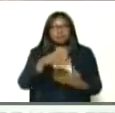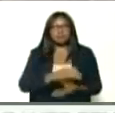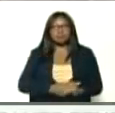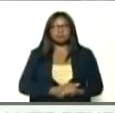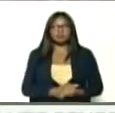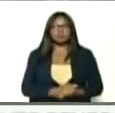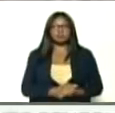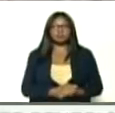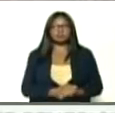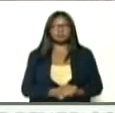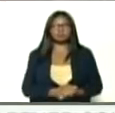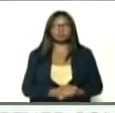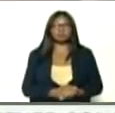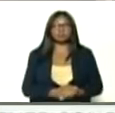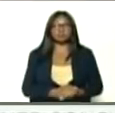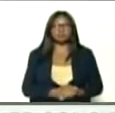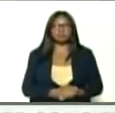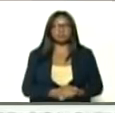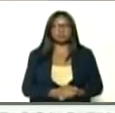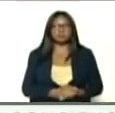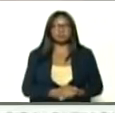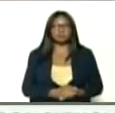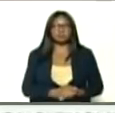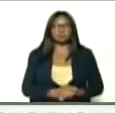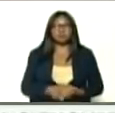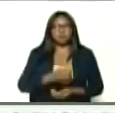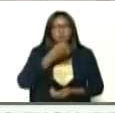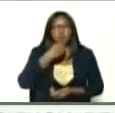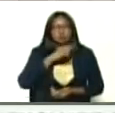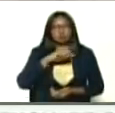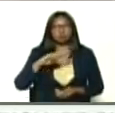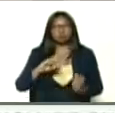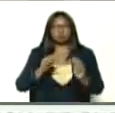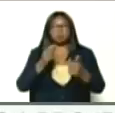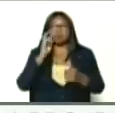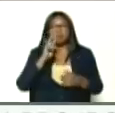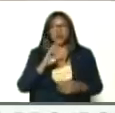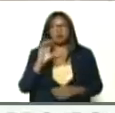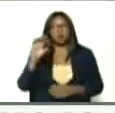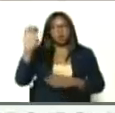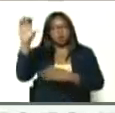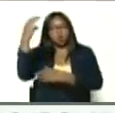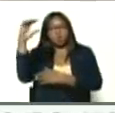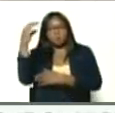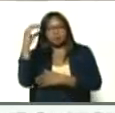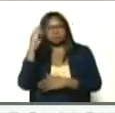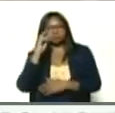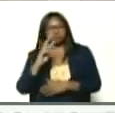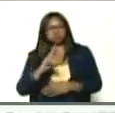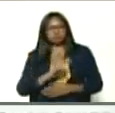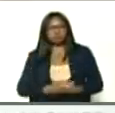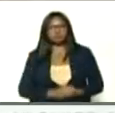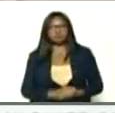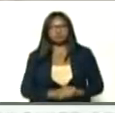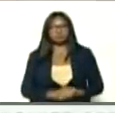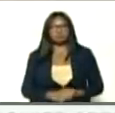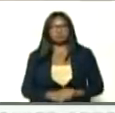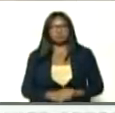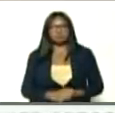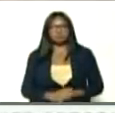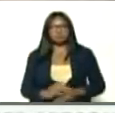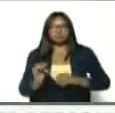y bueno, nosotros comenzamos a ver, Colombia estaba sobre todo, en la frontera,